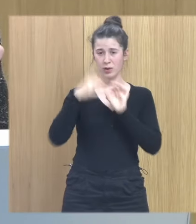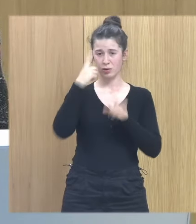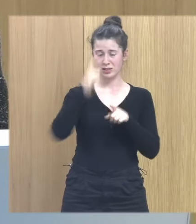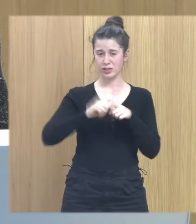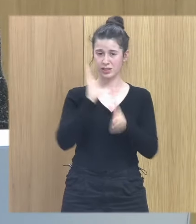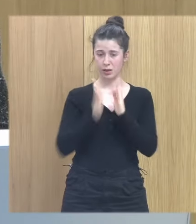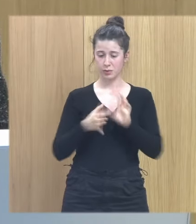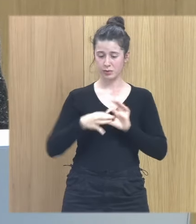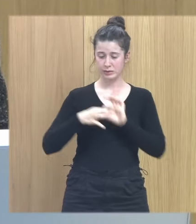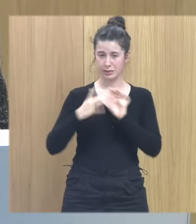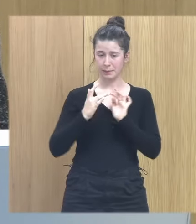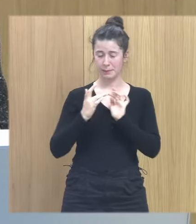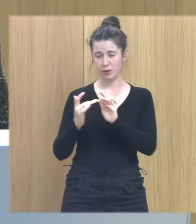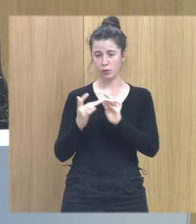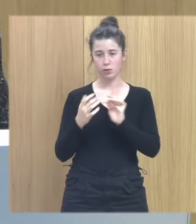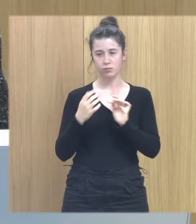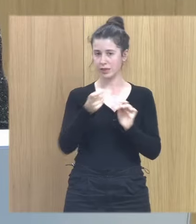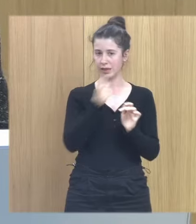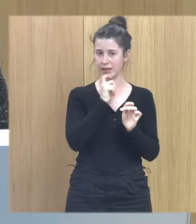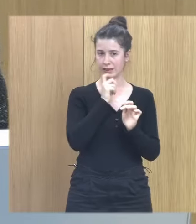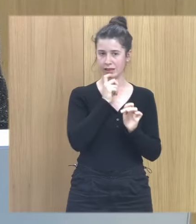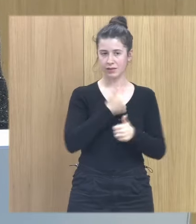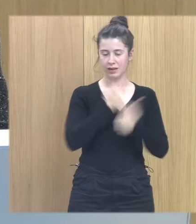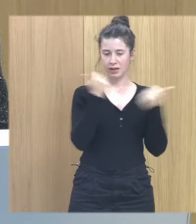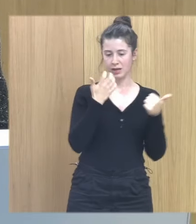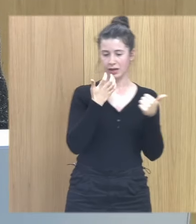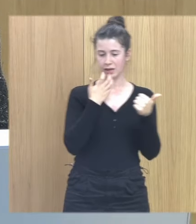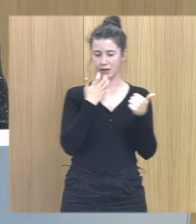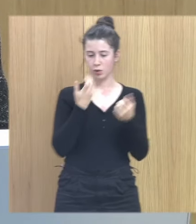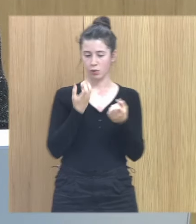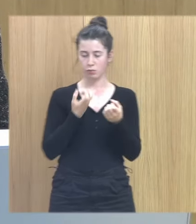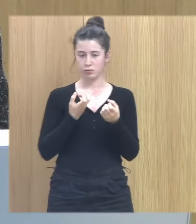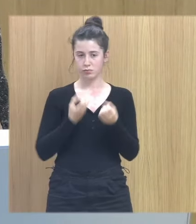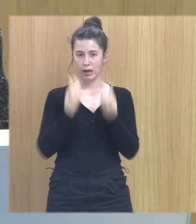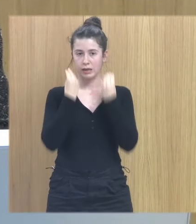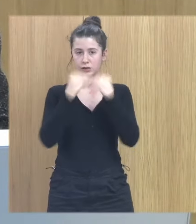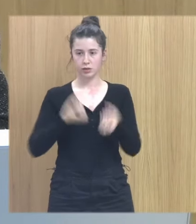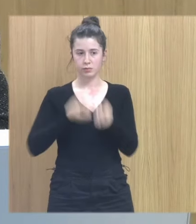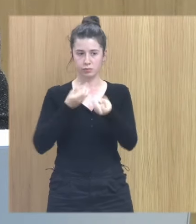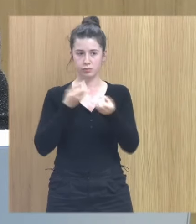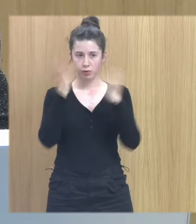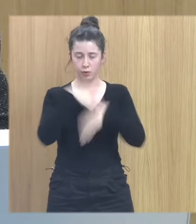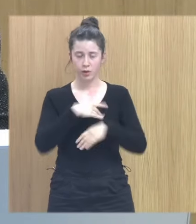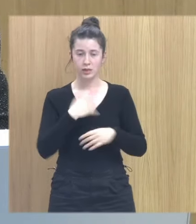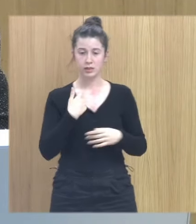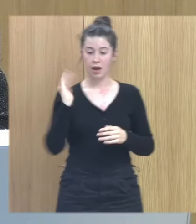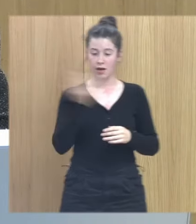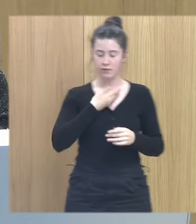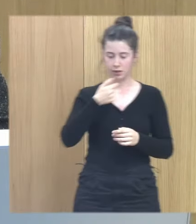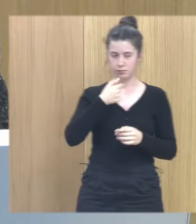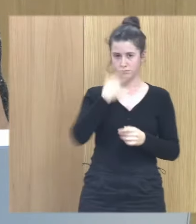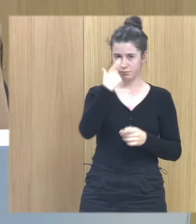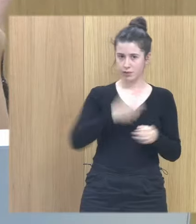esta narrativa es mucho más difícil que construirlo si no tengo esa narrativa entonces me va a afectar en la intervención a mí como profesional